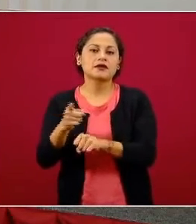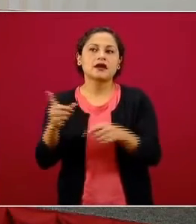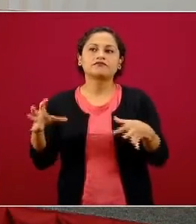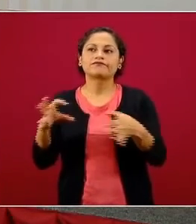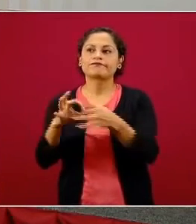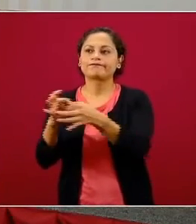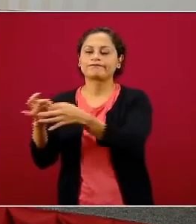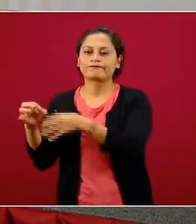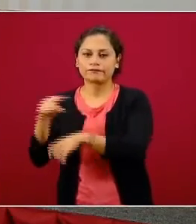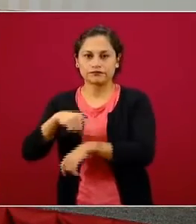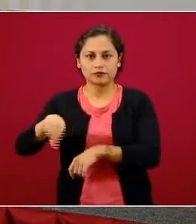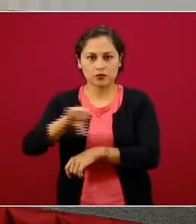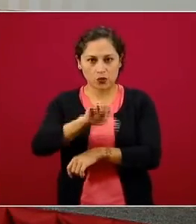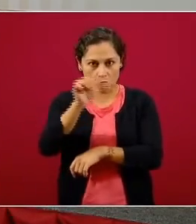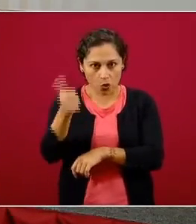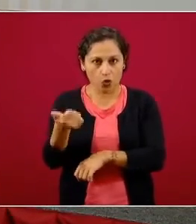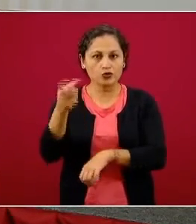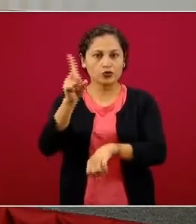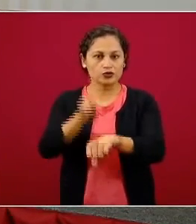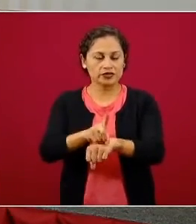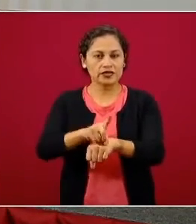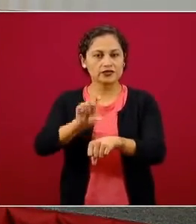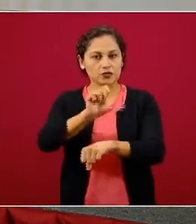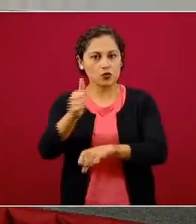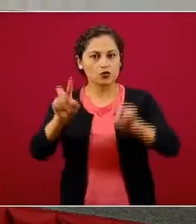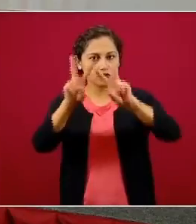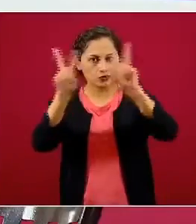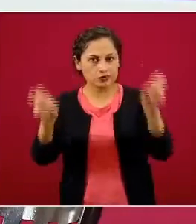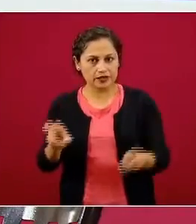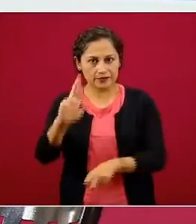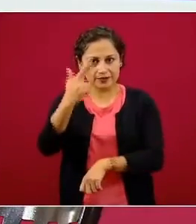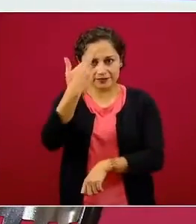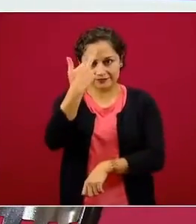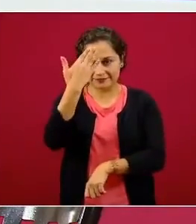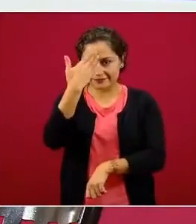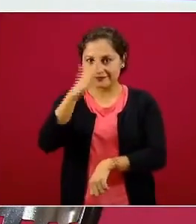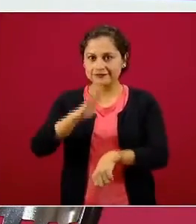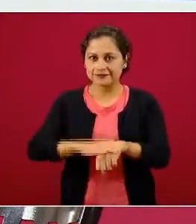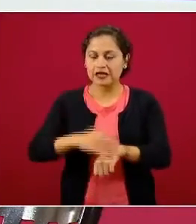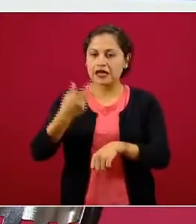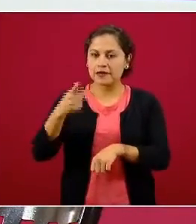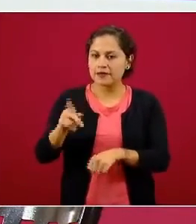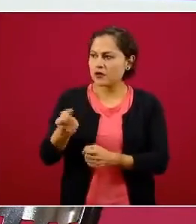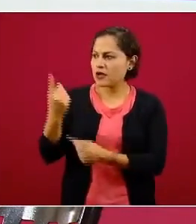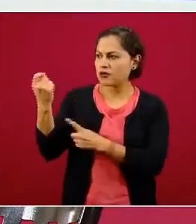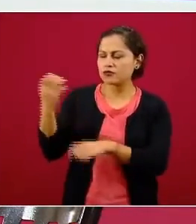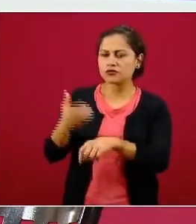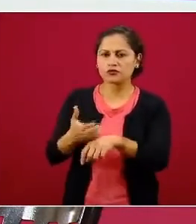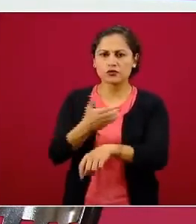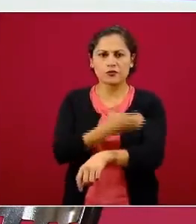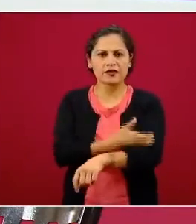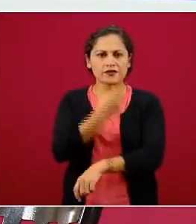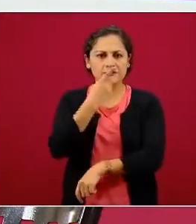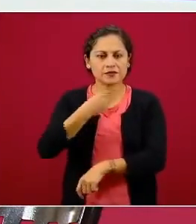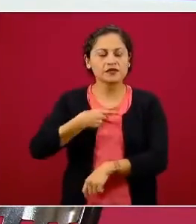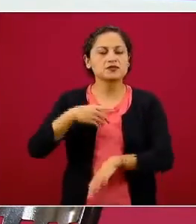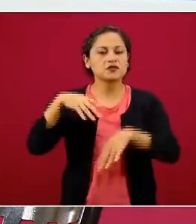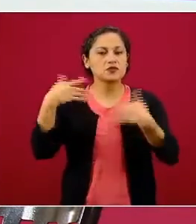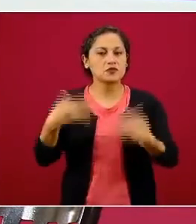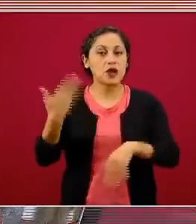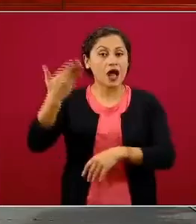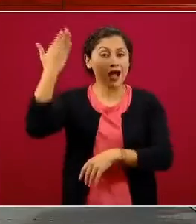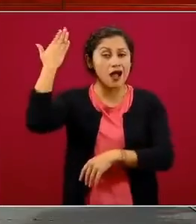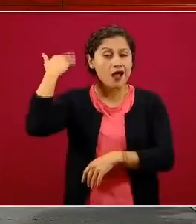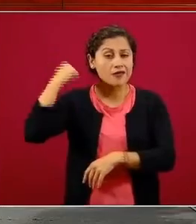Pero según me cuentan algunos colegas, era tradicional que se observara el 7 de junio como el Día del